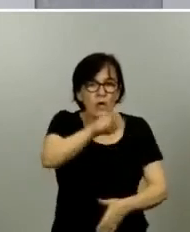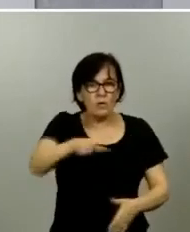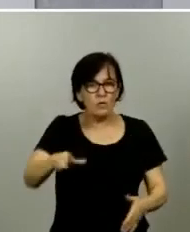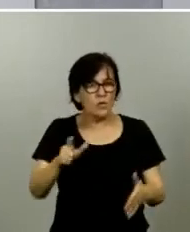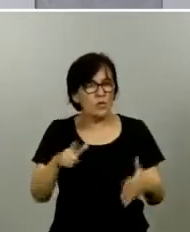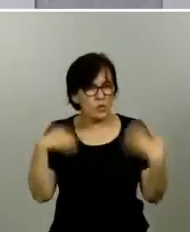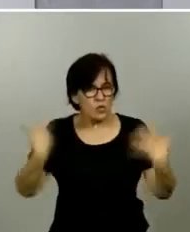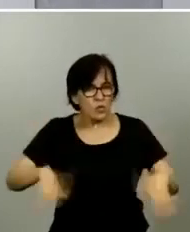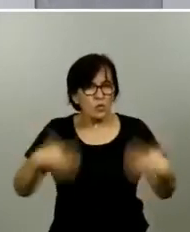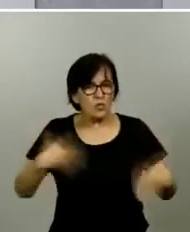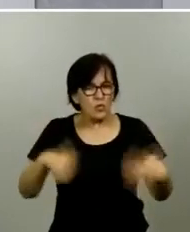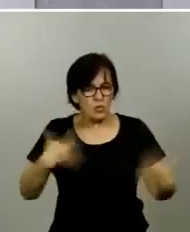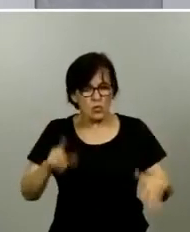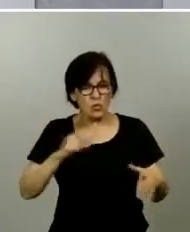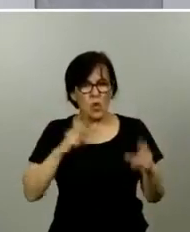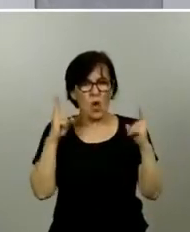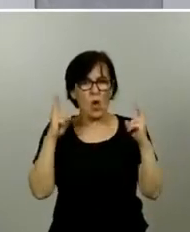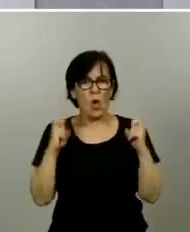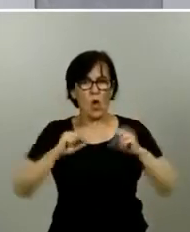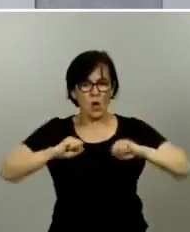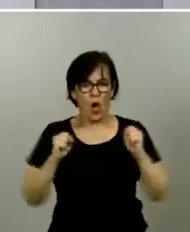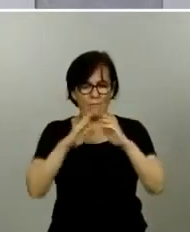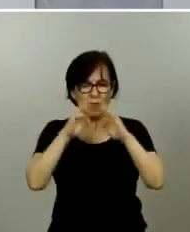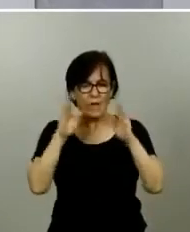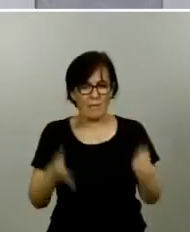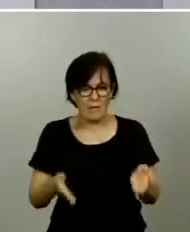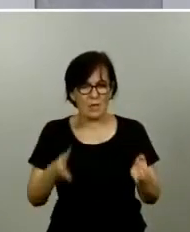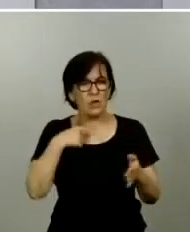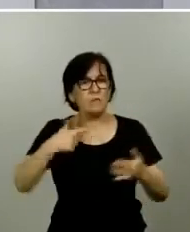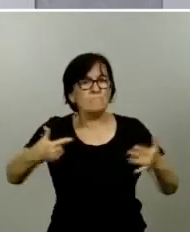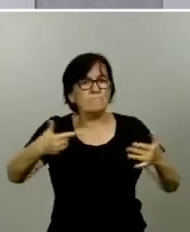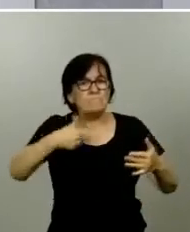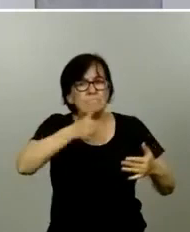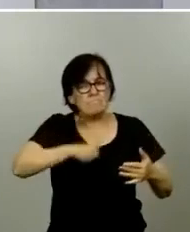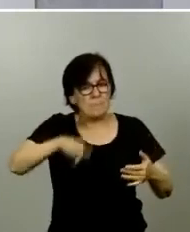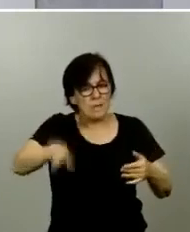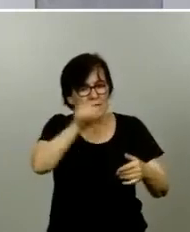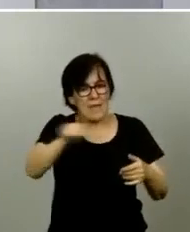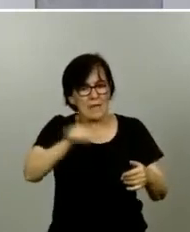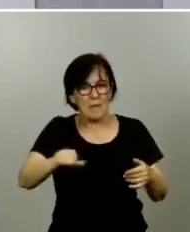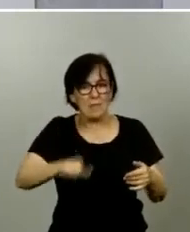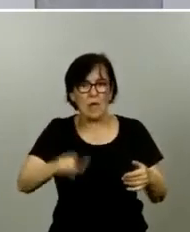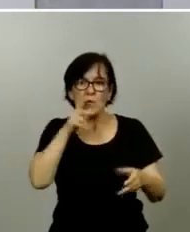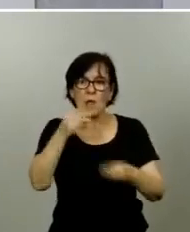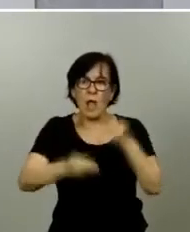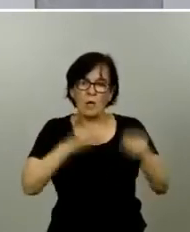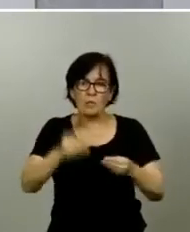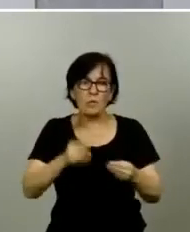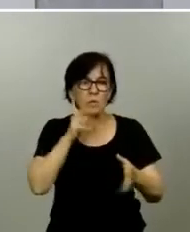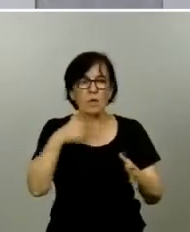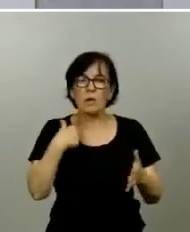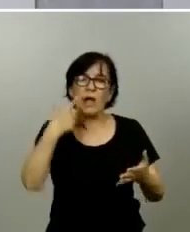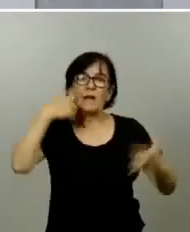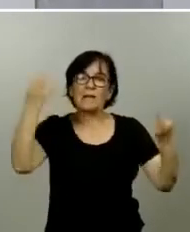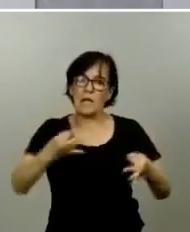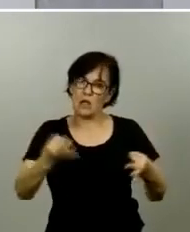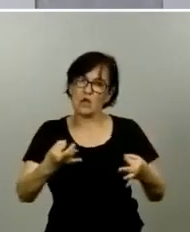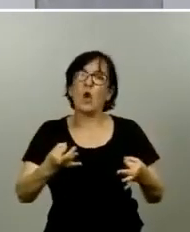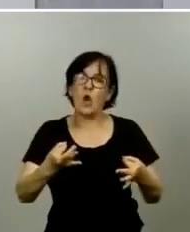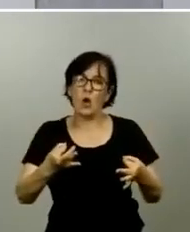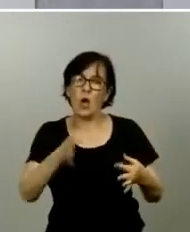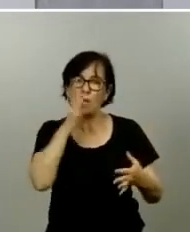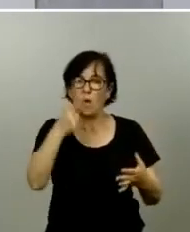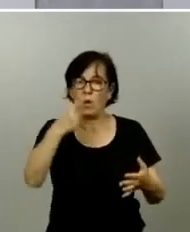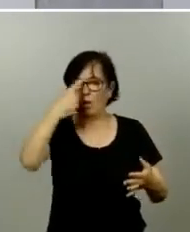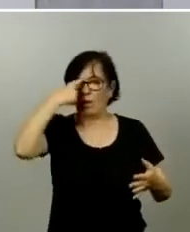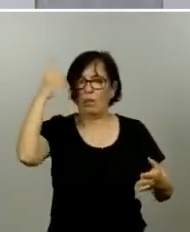de confinamiento y que todos hemos sufrido estas semanas para llegar a donde hemos llegado se ha puesto un riesgo por la inconsciencia o